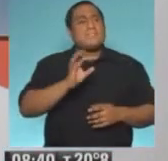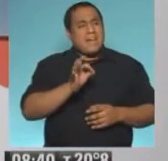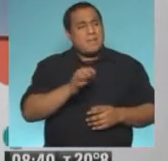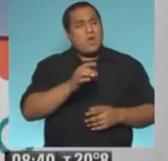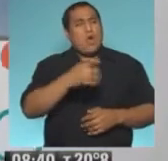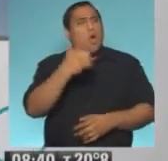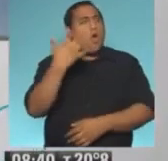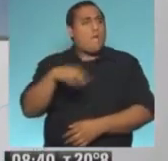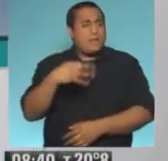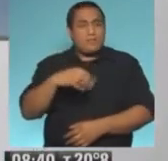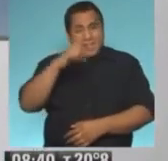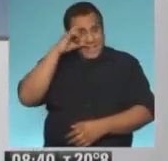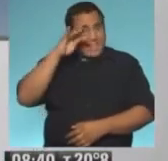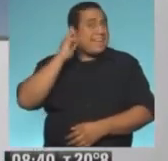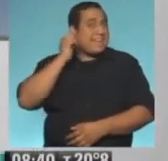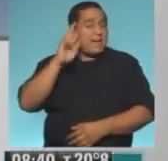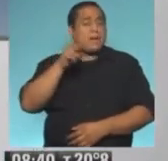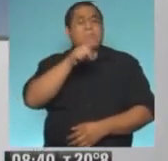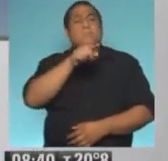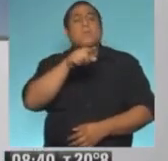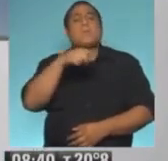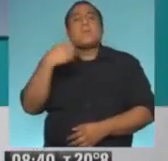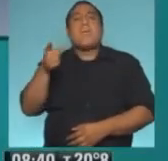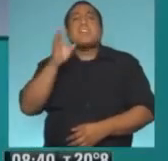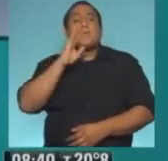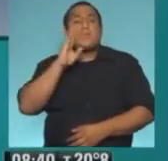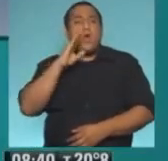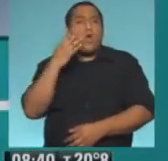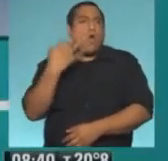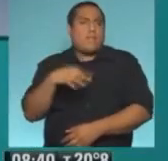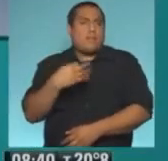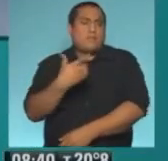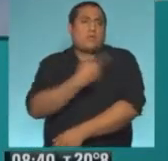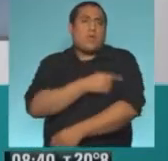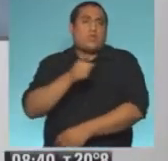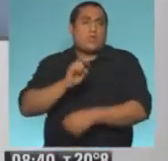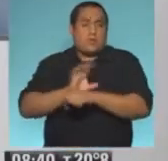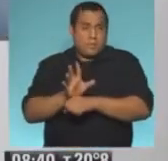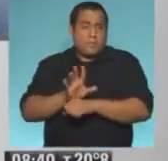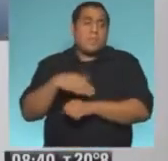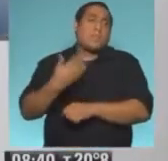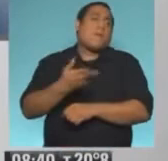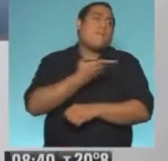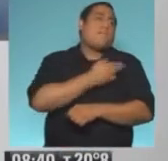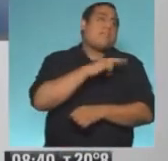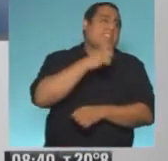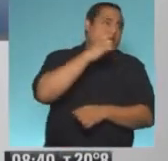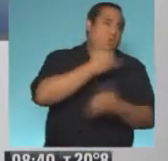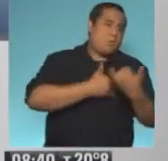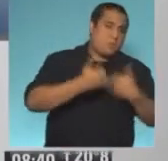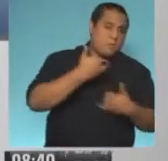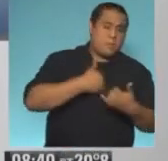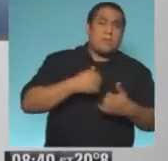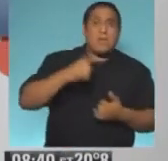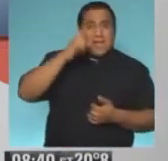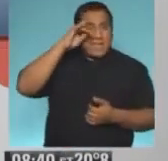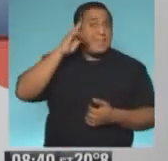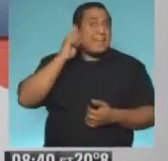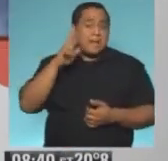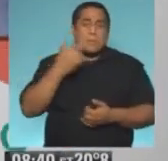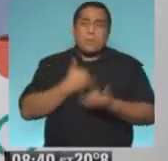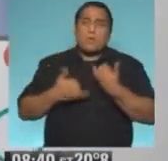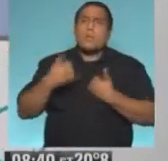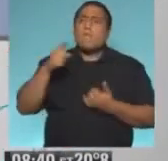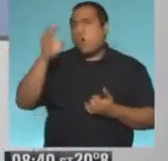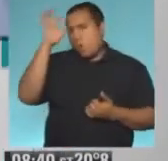Edgar, en Estados Unidos la vacuna contra el COVID, después Francisco nos cuenta y finalmente, Edgar, decinos cuál es tu panorama,